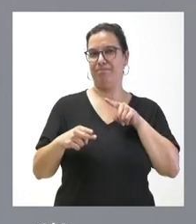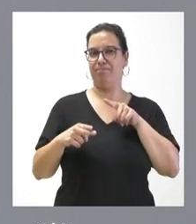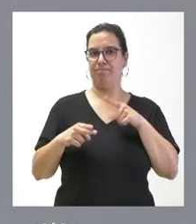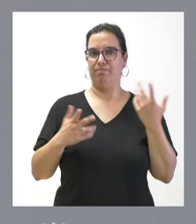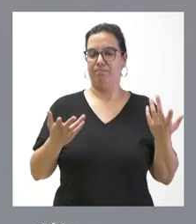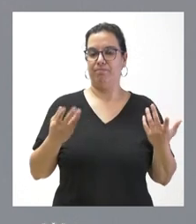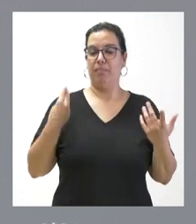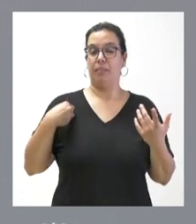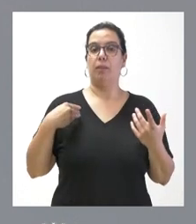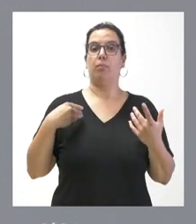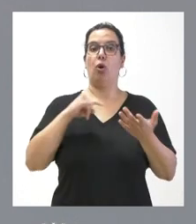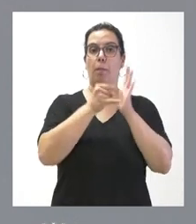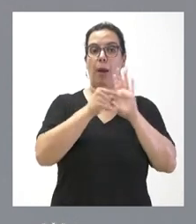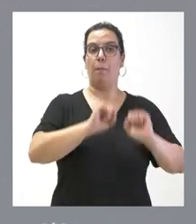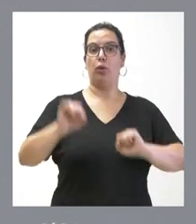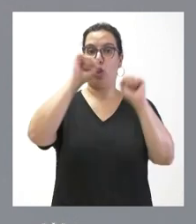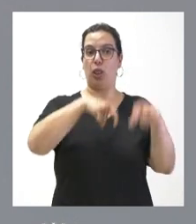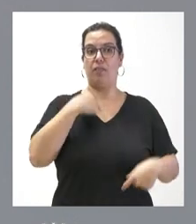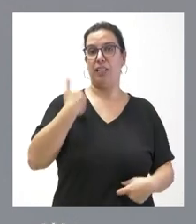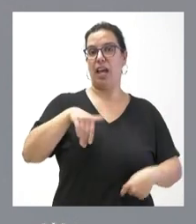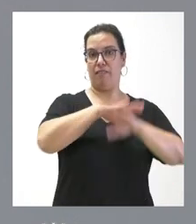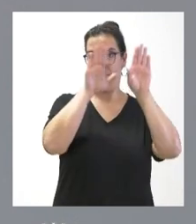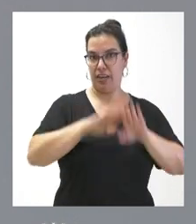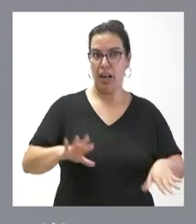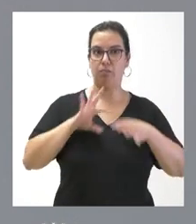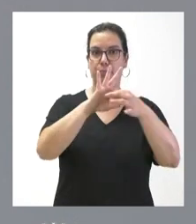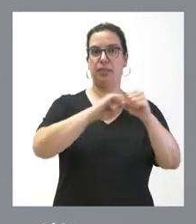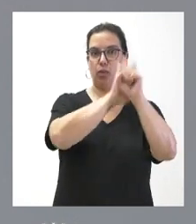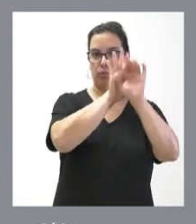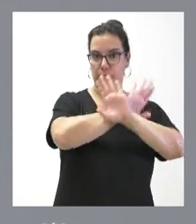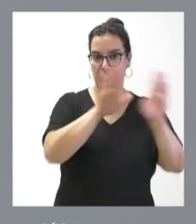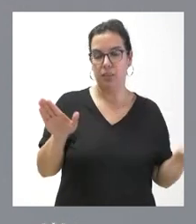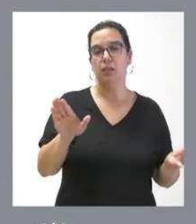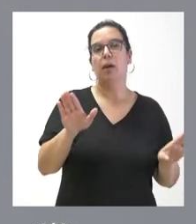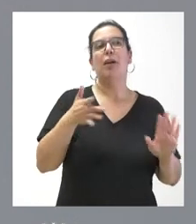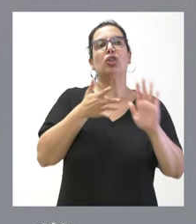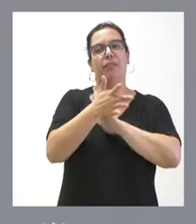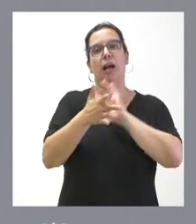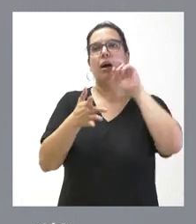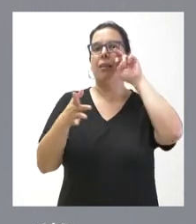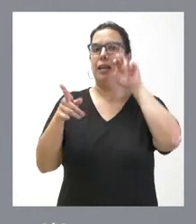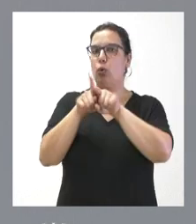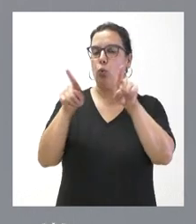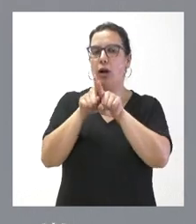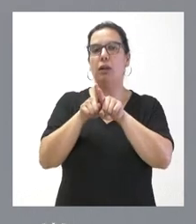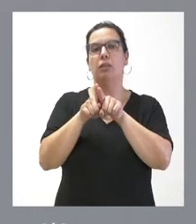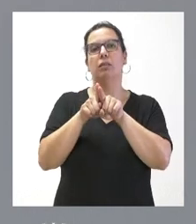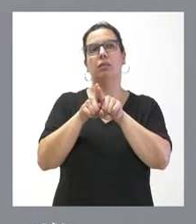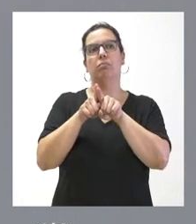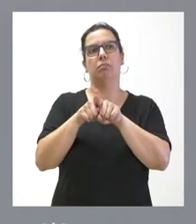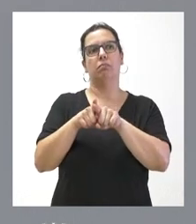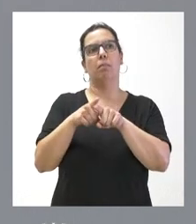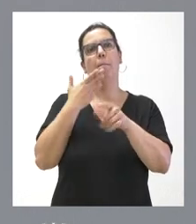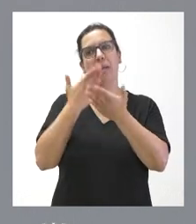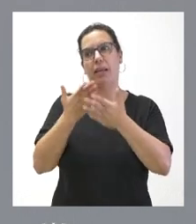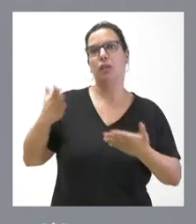plan de protección civil en todo lo que tiene que ver con la pandemia del COVID-19, no significa que sigamos haciendo un cierto llamamiento a